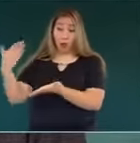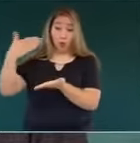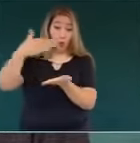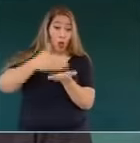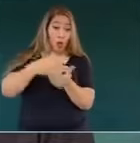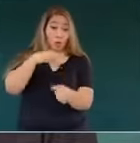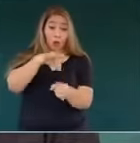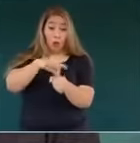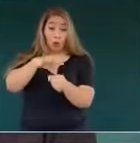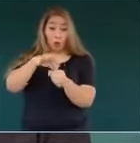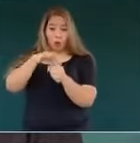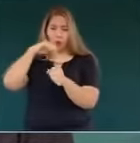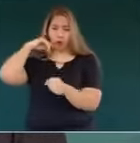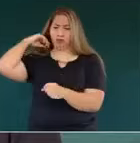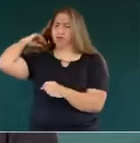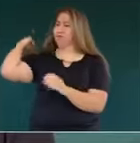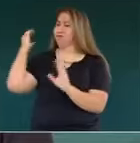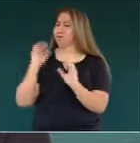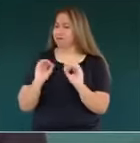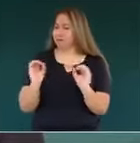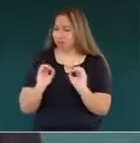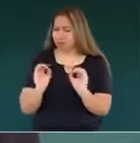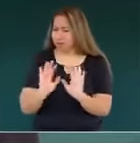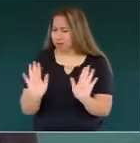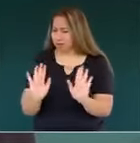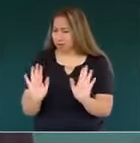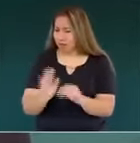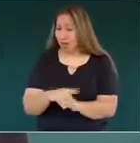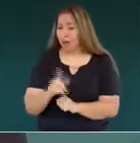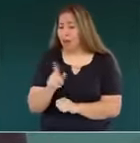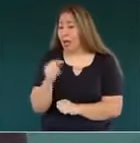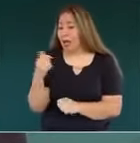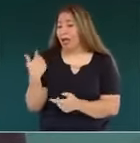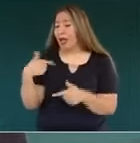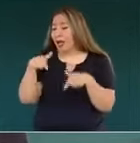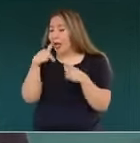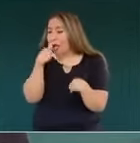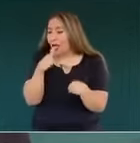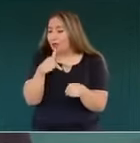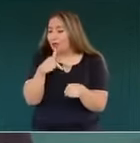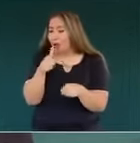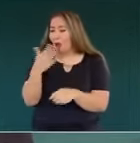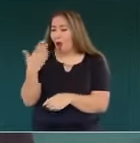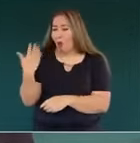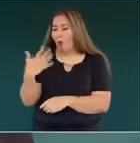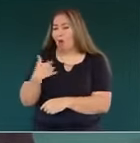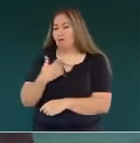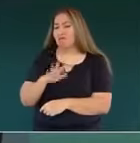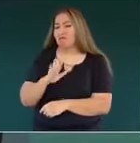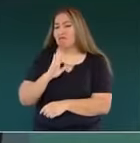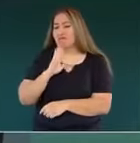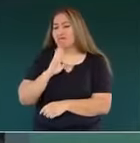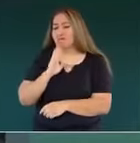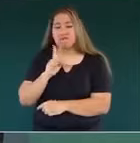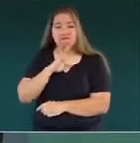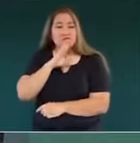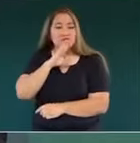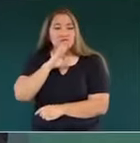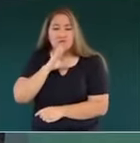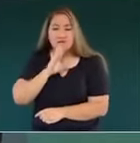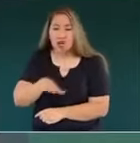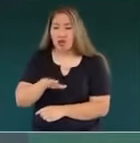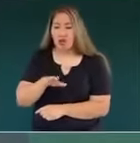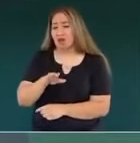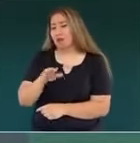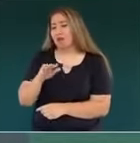Porque esa era la mala costumbre, la compra del voto.